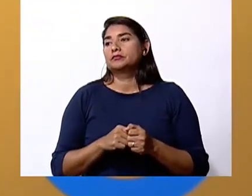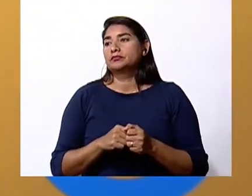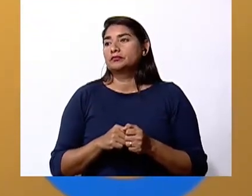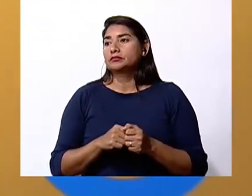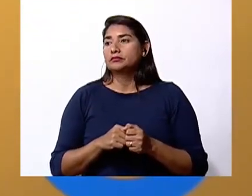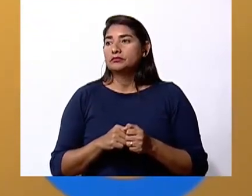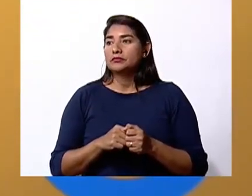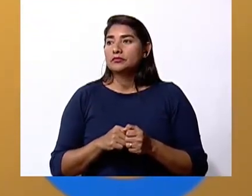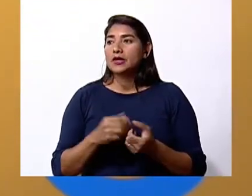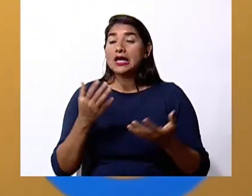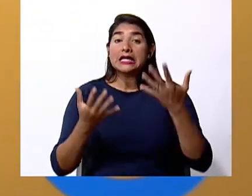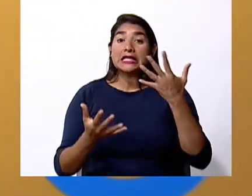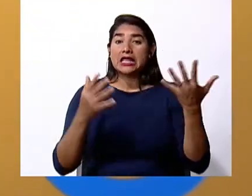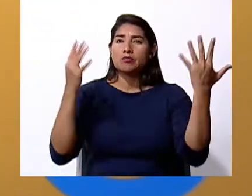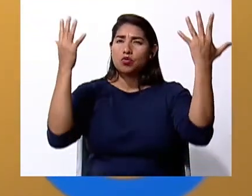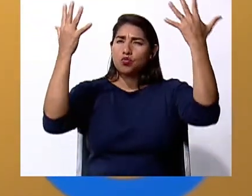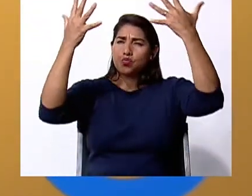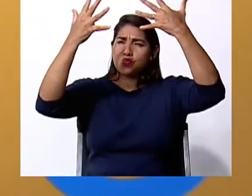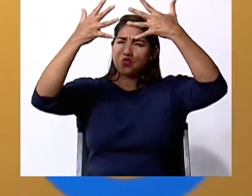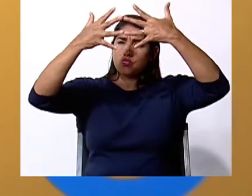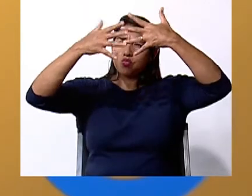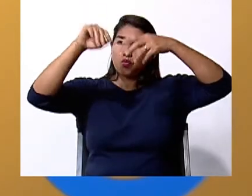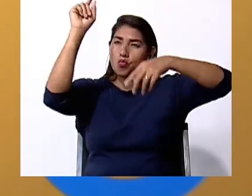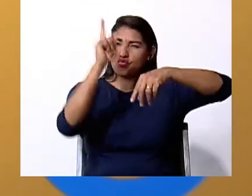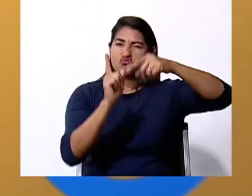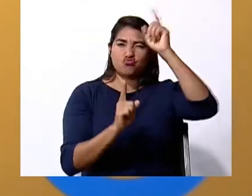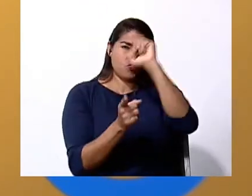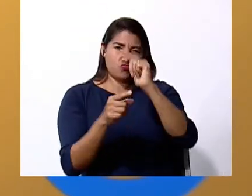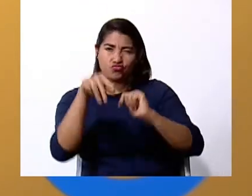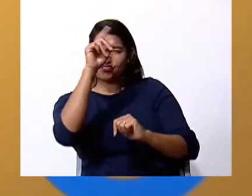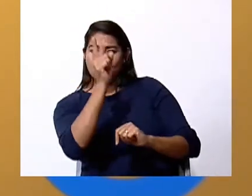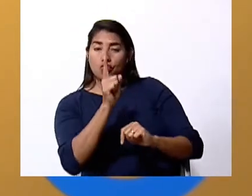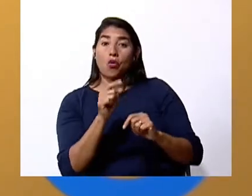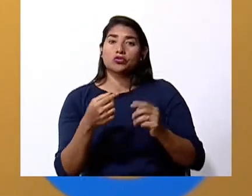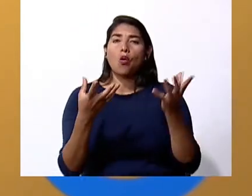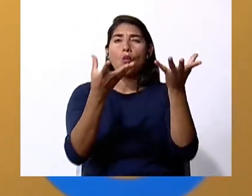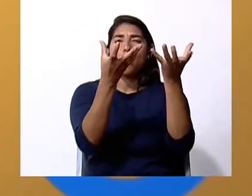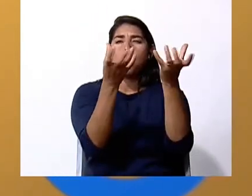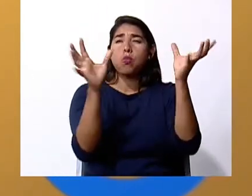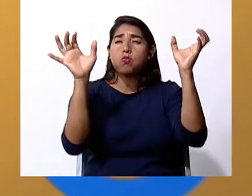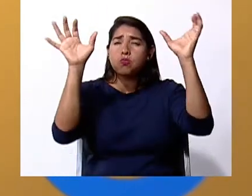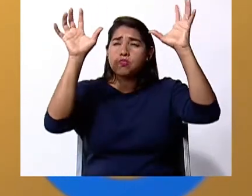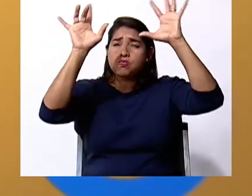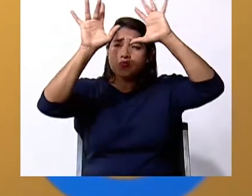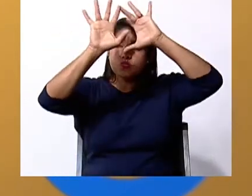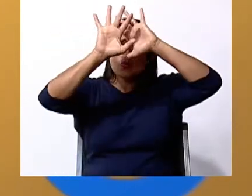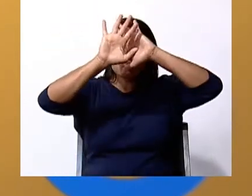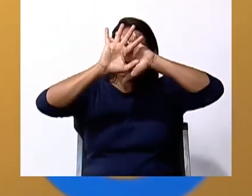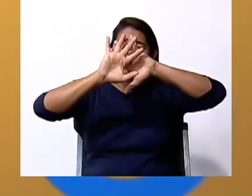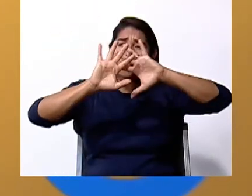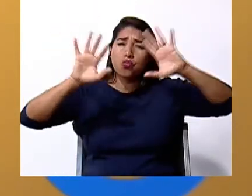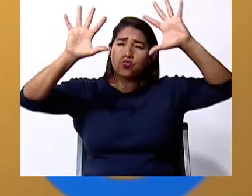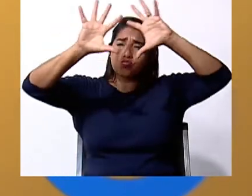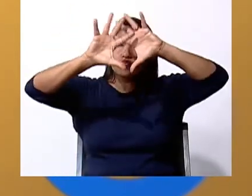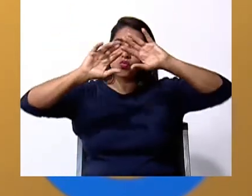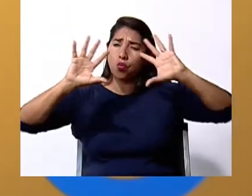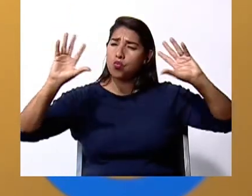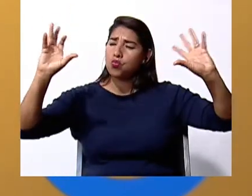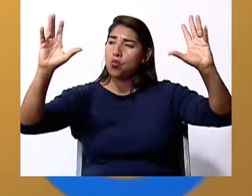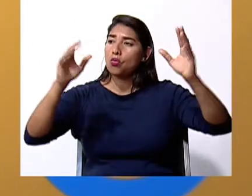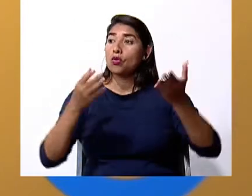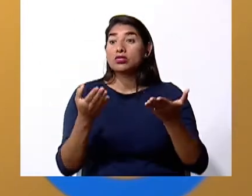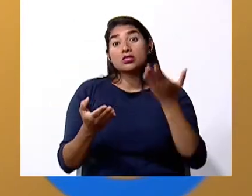Puede ser que esté nublado con rayería o solamente nublado. Inclusive, en el nublado,